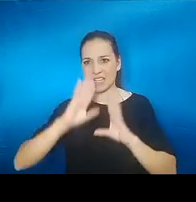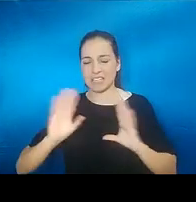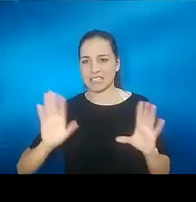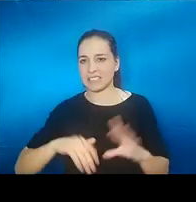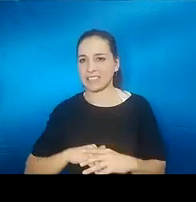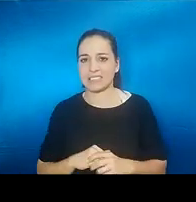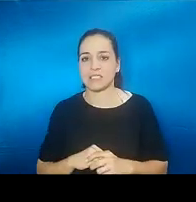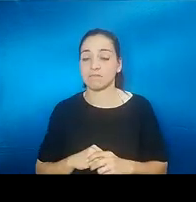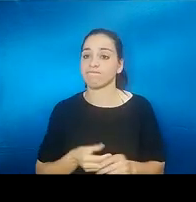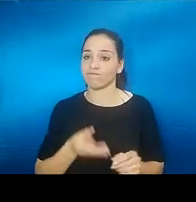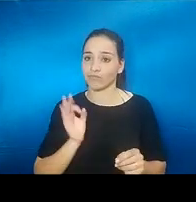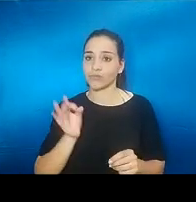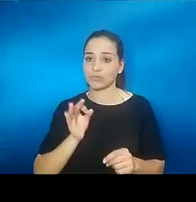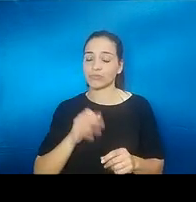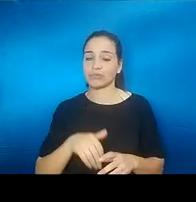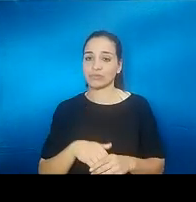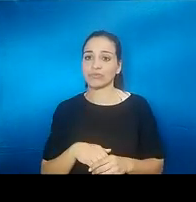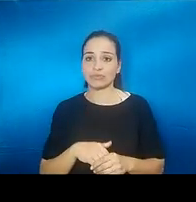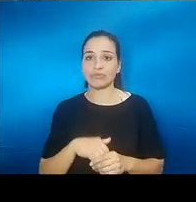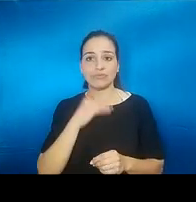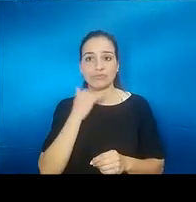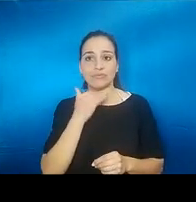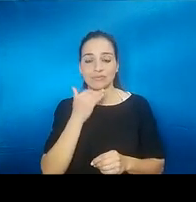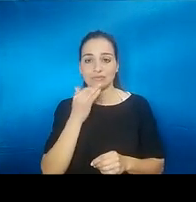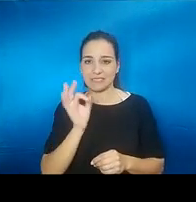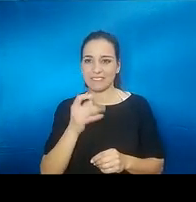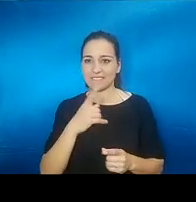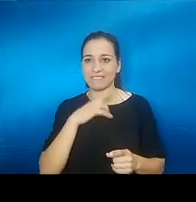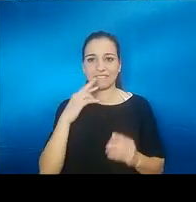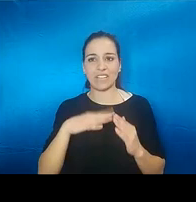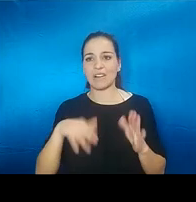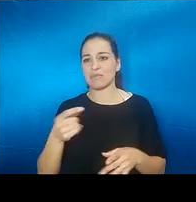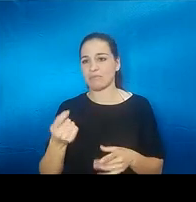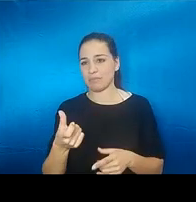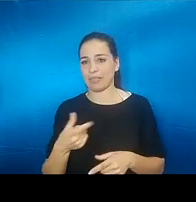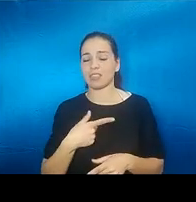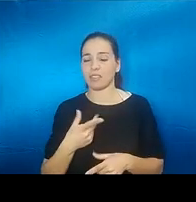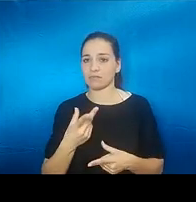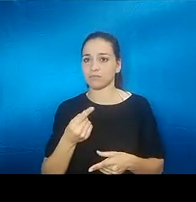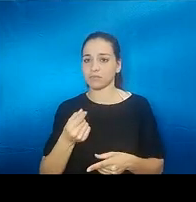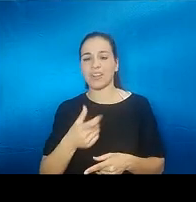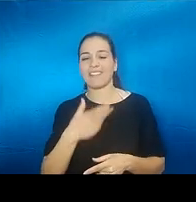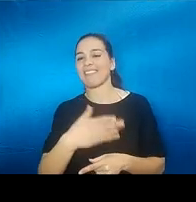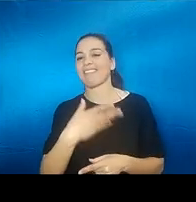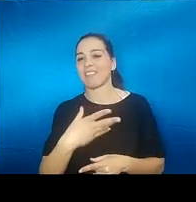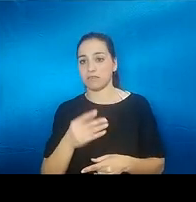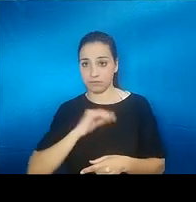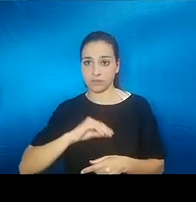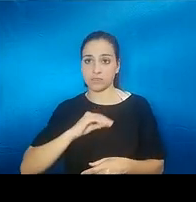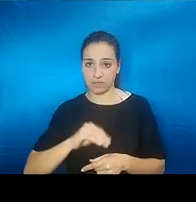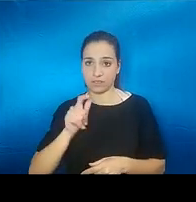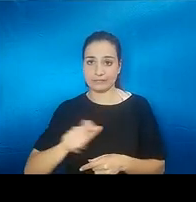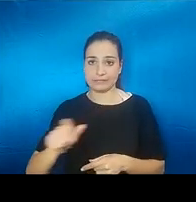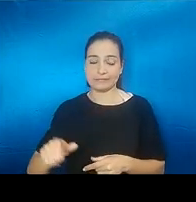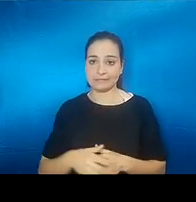sí la verdad es que es es algo que sí que se minusvalora bastante porque una persona que hablamos